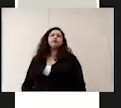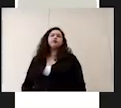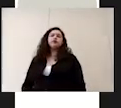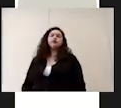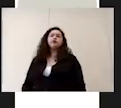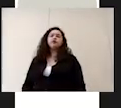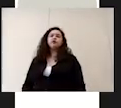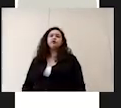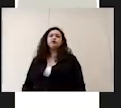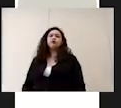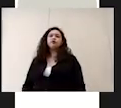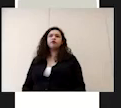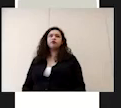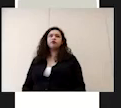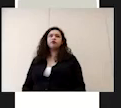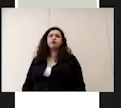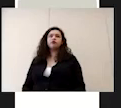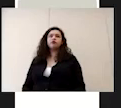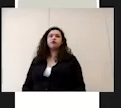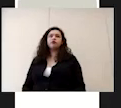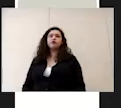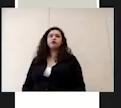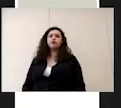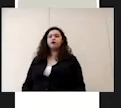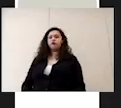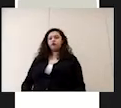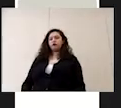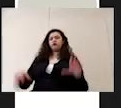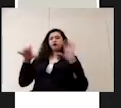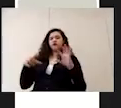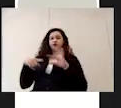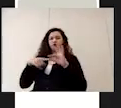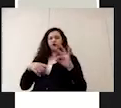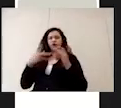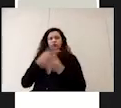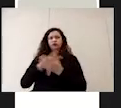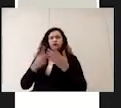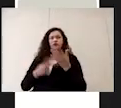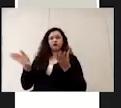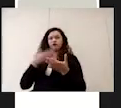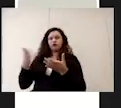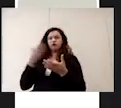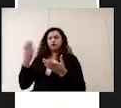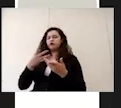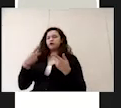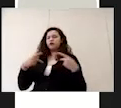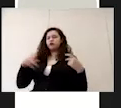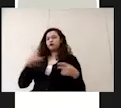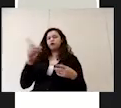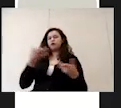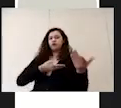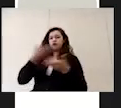no se permite el uso de ordenadores autoguías programas o catálogos de uso público y compartido